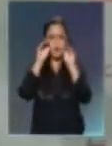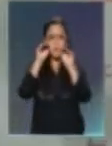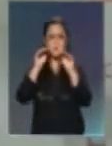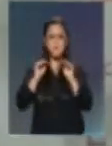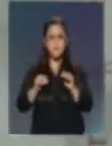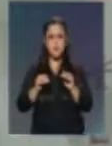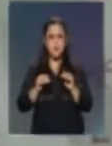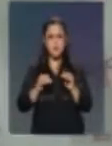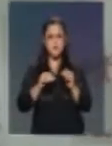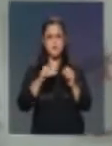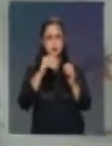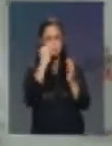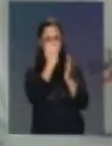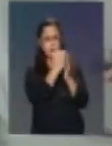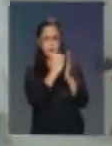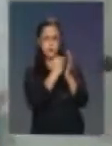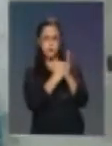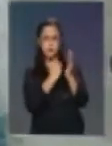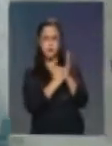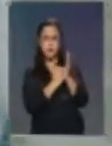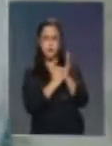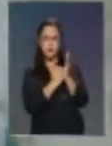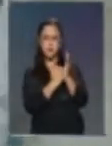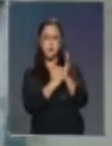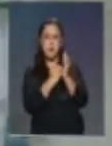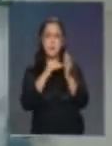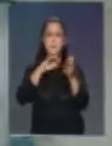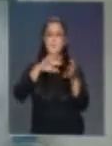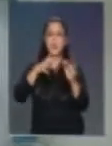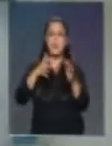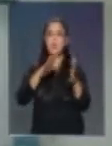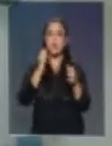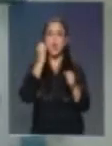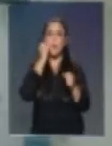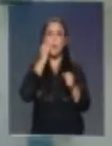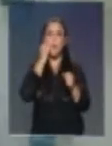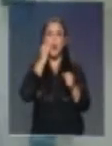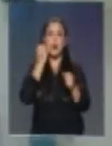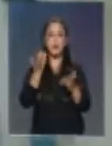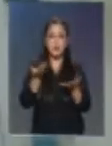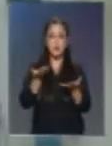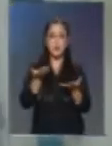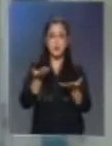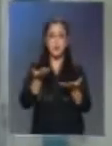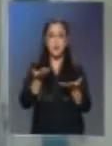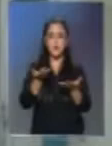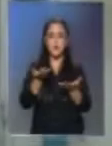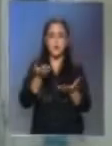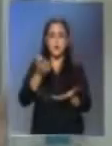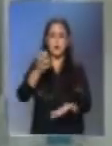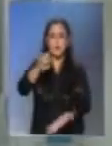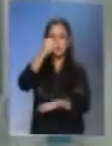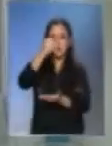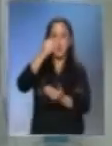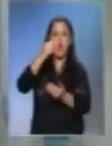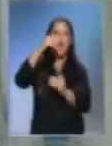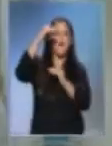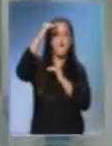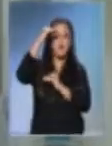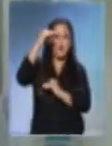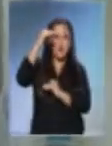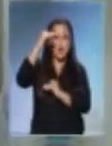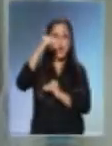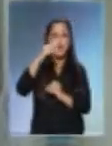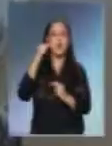física y mecánica, o muy muy parecida a los plásticos convencionales que uno tiene en los recipientes como botellas, como el